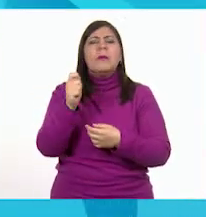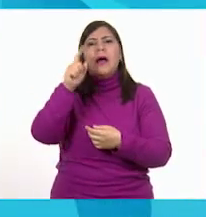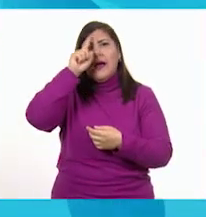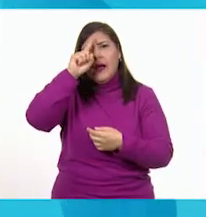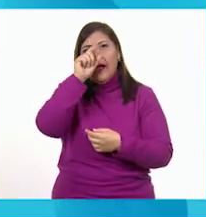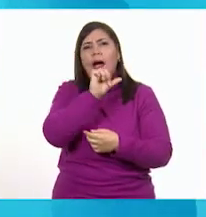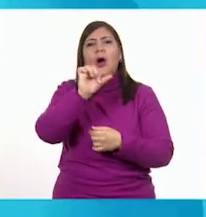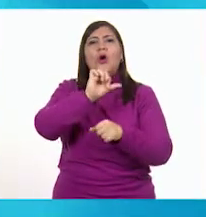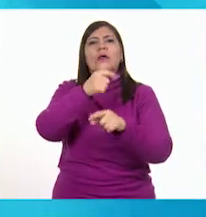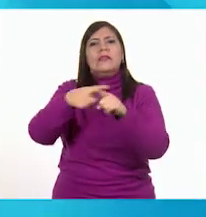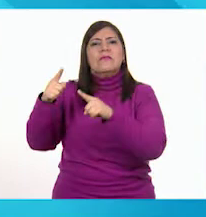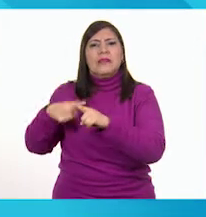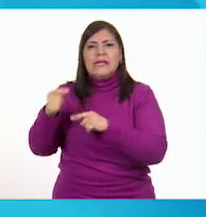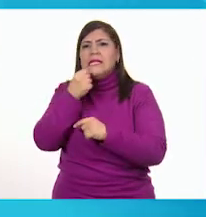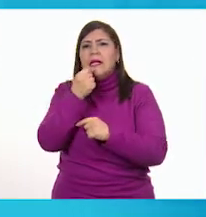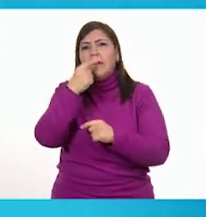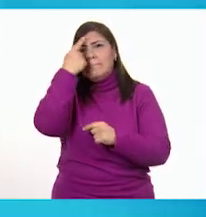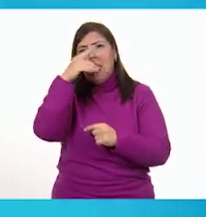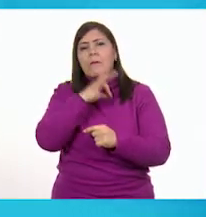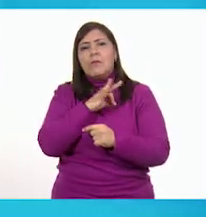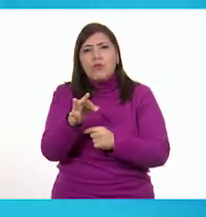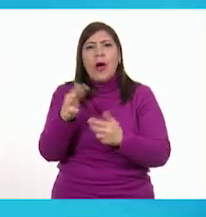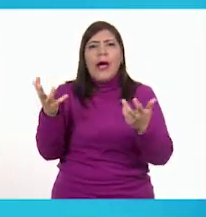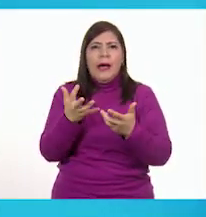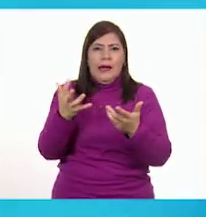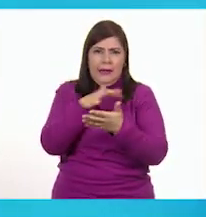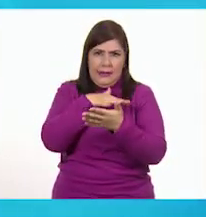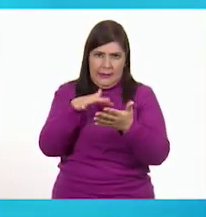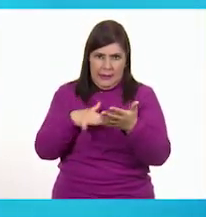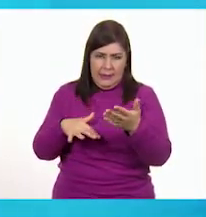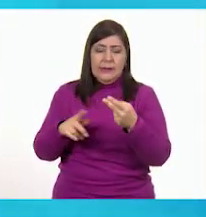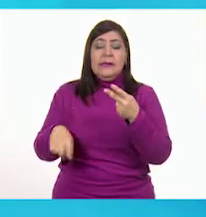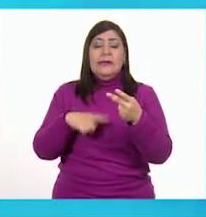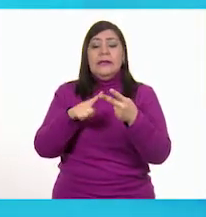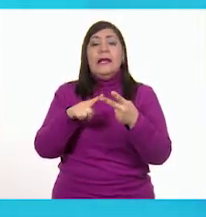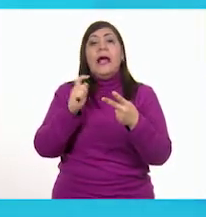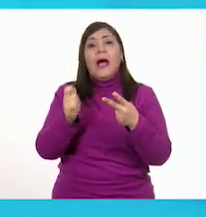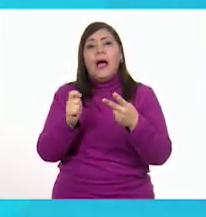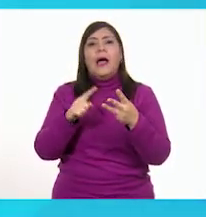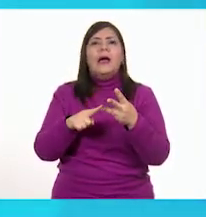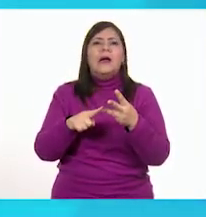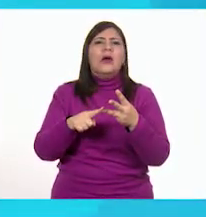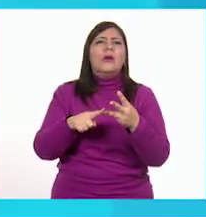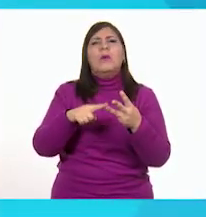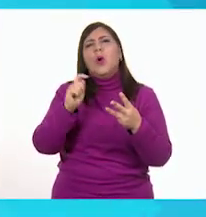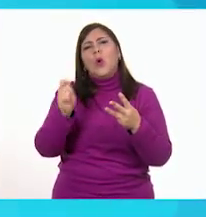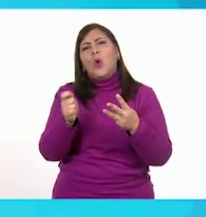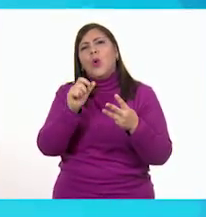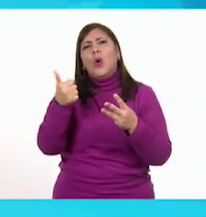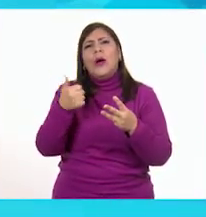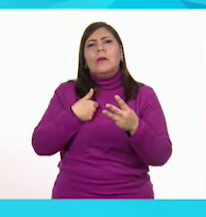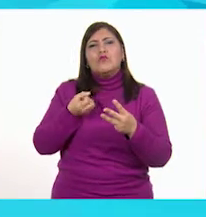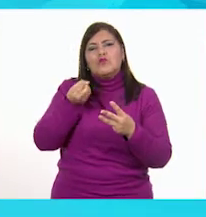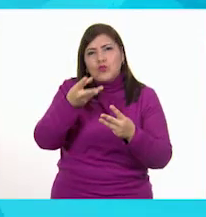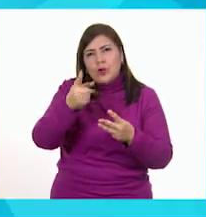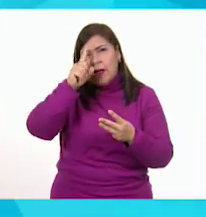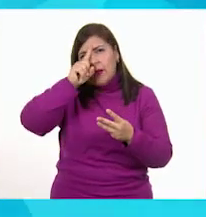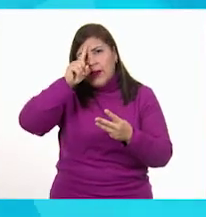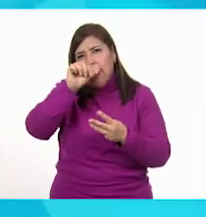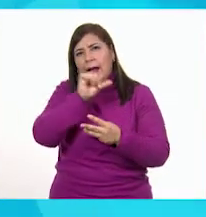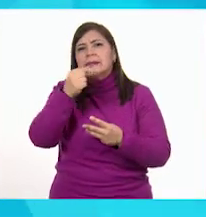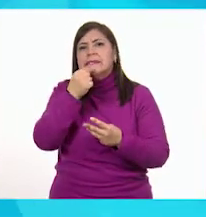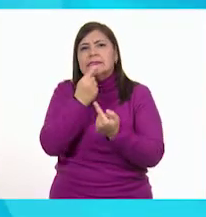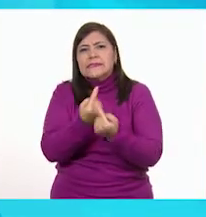otros niños para animarlos a leer este texto. Que son las frases, ¿verdad? Ah, ok. ¿Qué frase le dirías a los niños, a las niñas,